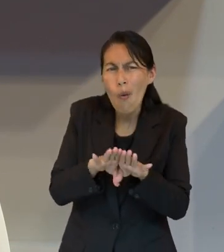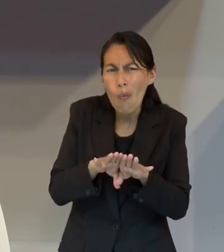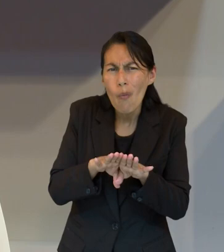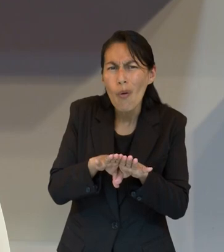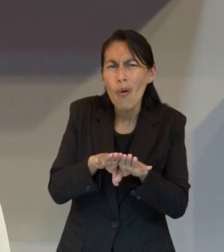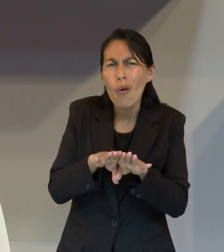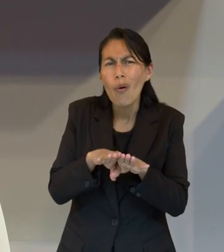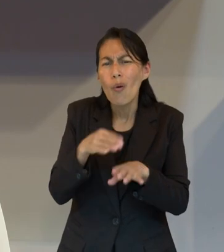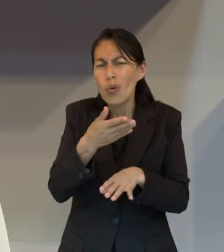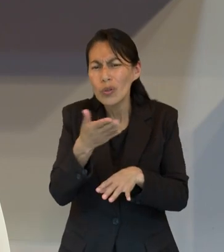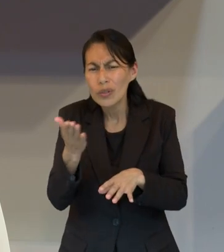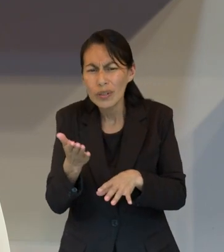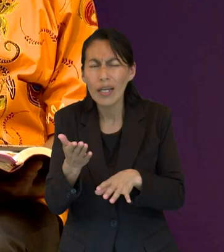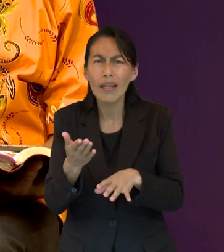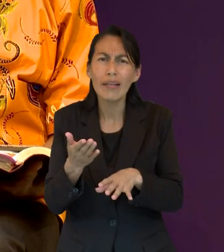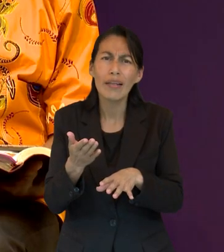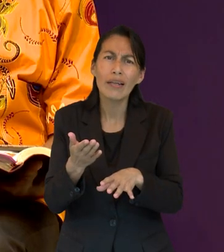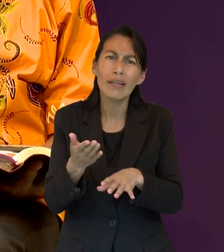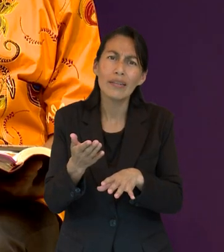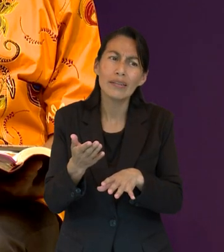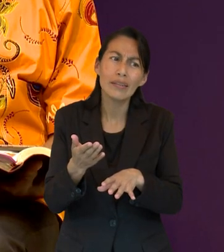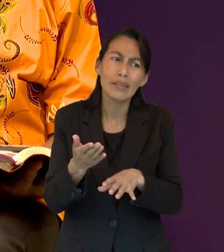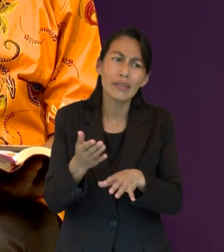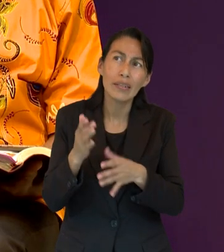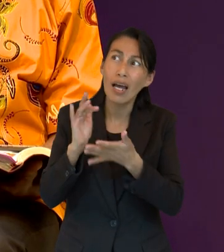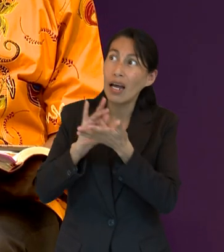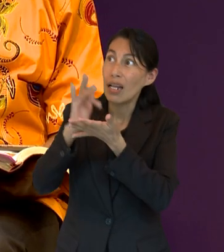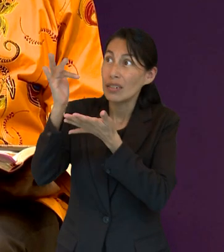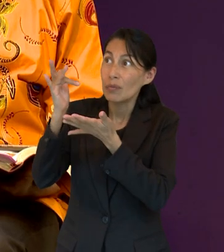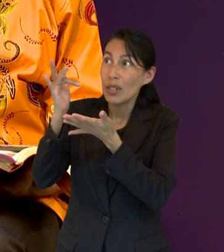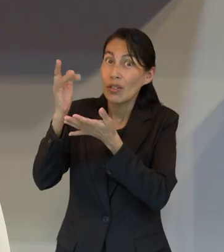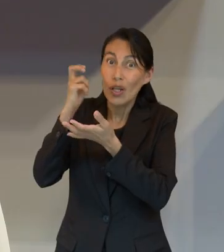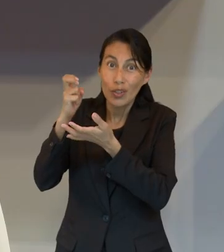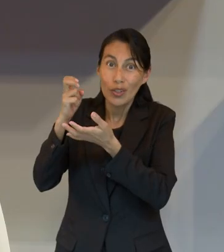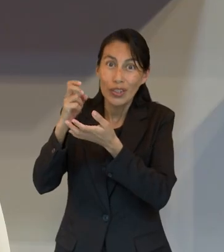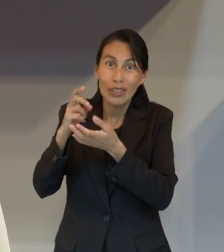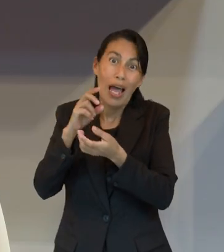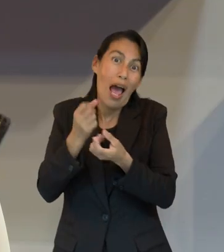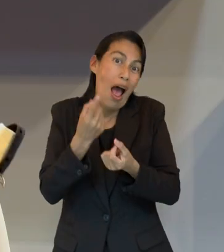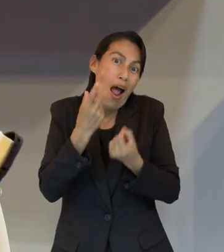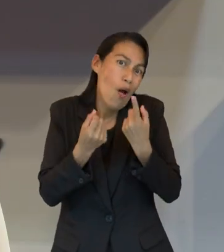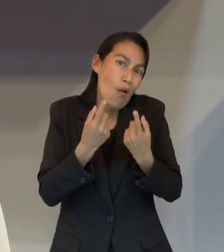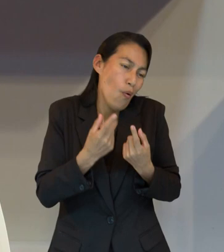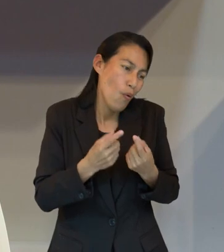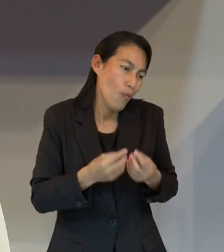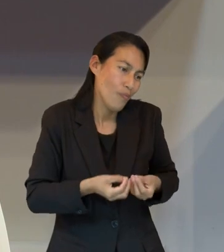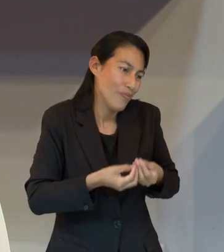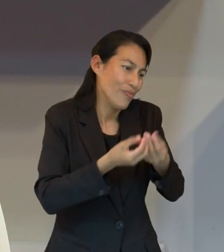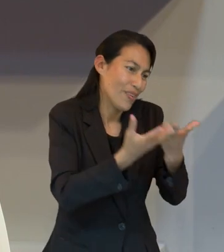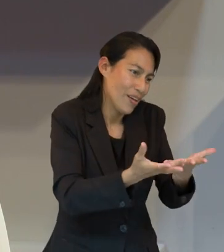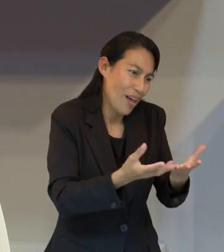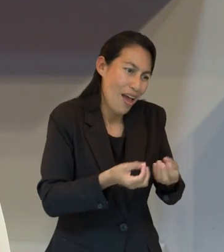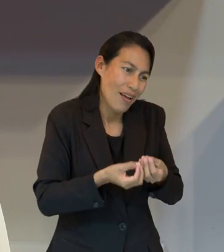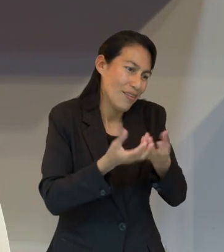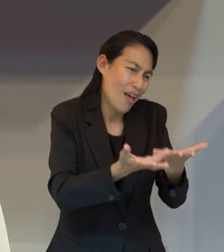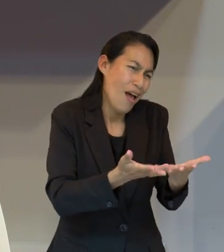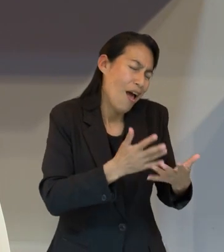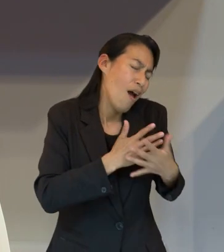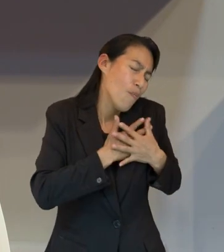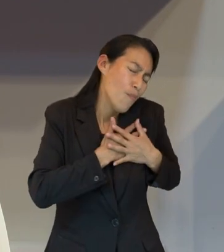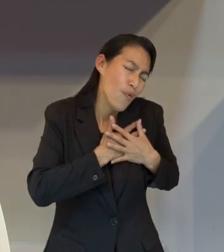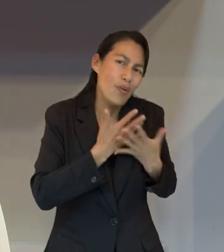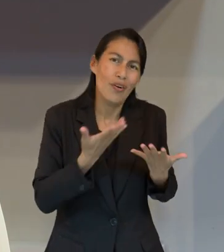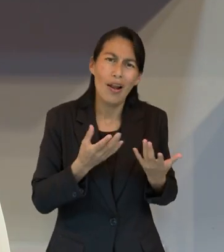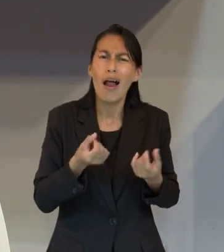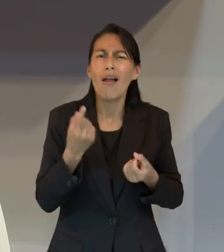ocasión en la que ustedes hayan podido expresar ese agradecimiento a Dios a través de alguna una obra de